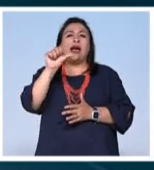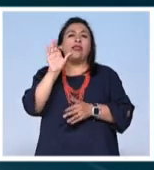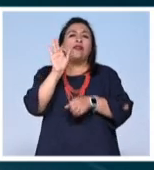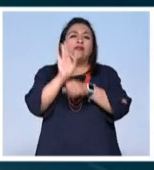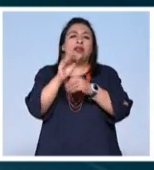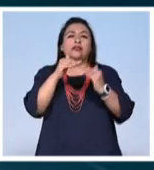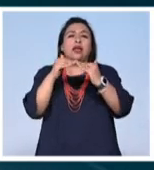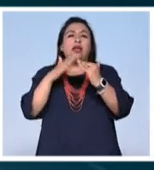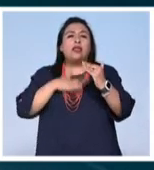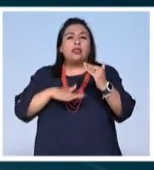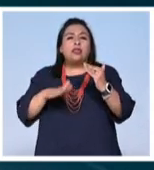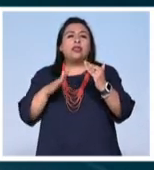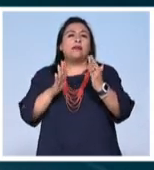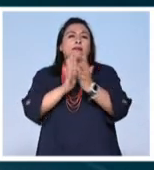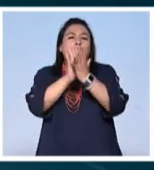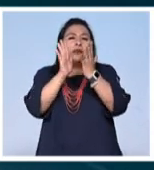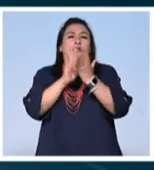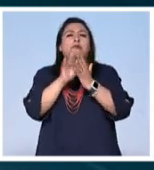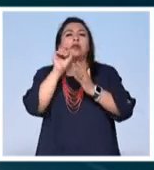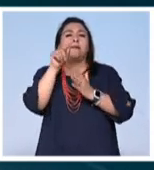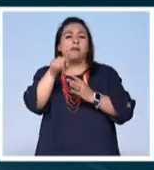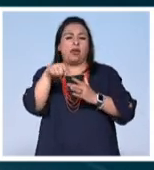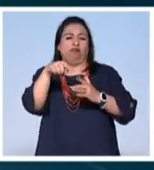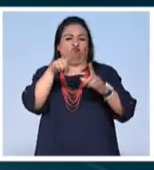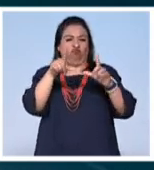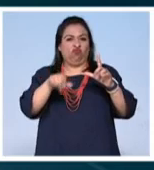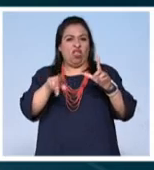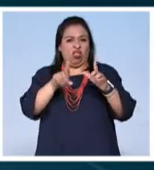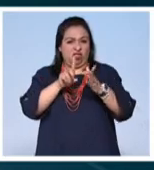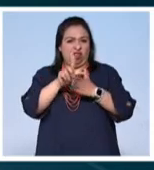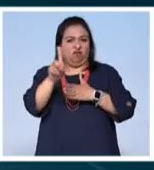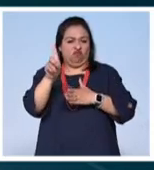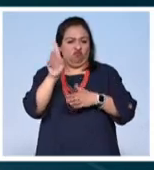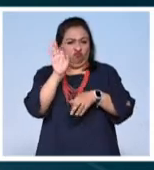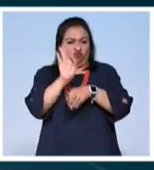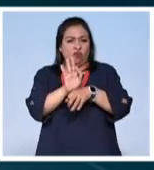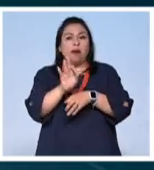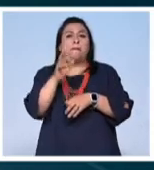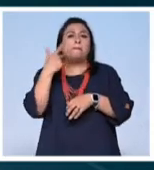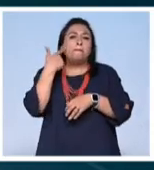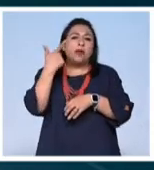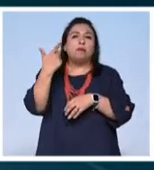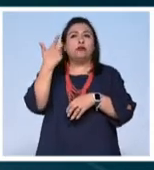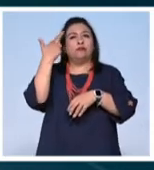democracia y en el Estado de Derecho. Escuchamos las palabras de la rectora de esta institución.